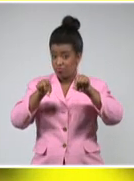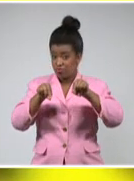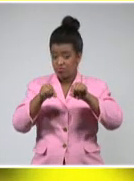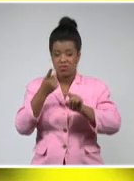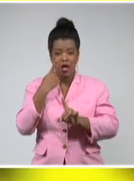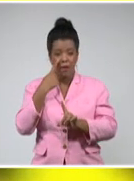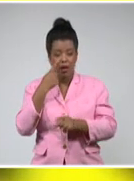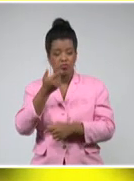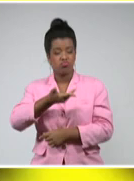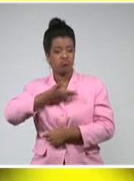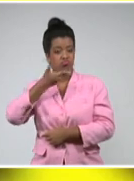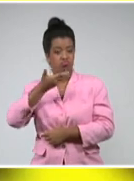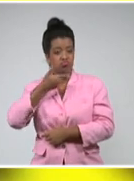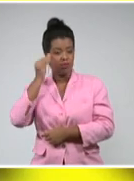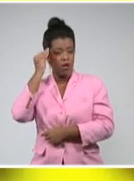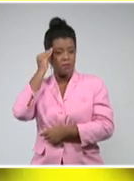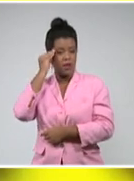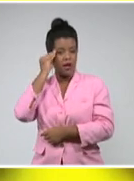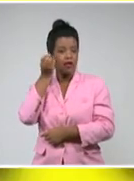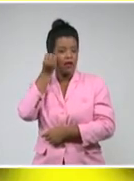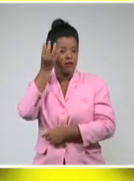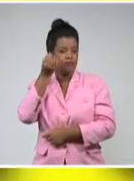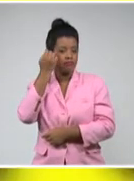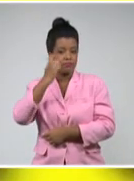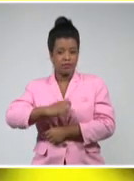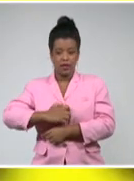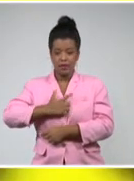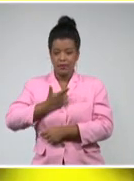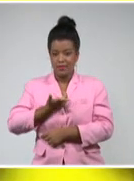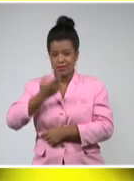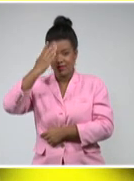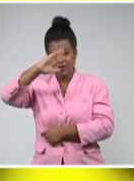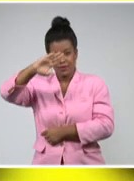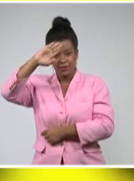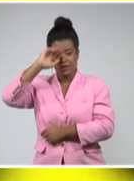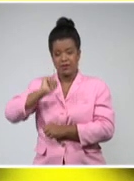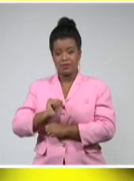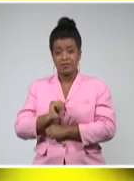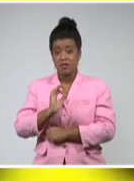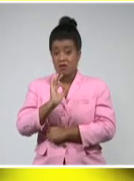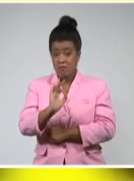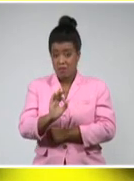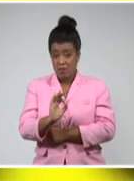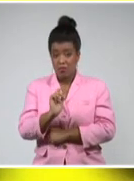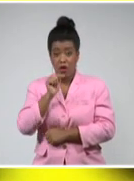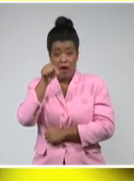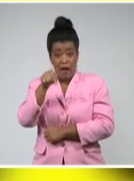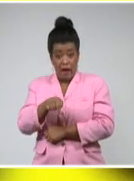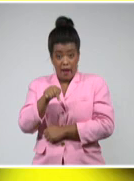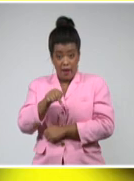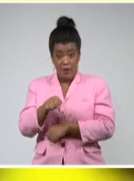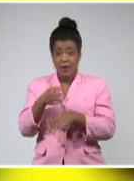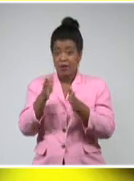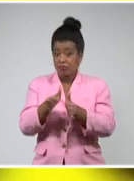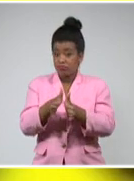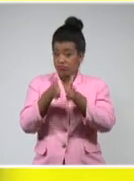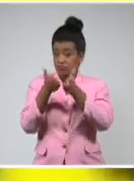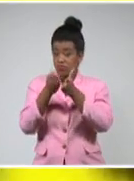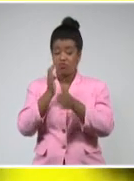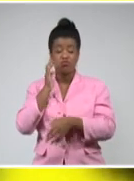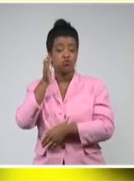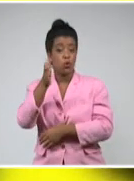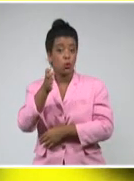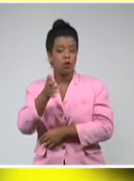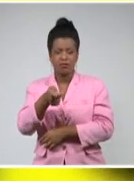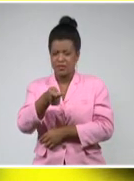de una porución de la creación artística cubana contemporánea. La pesquisa de un presente con predicciones de un futuro inmediato.